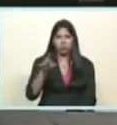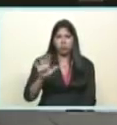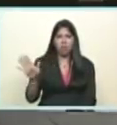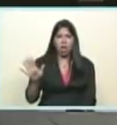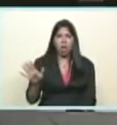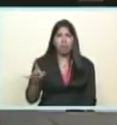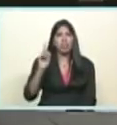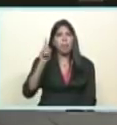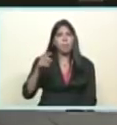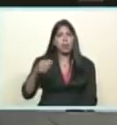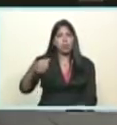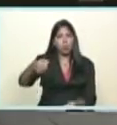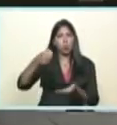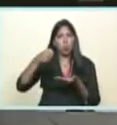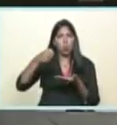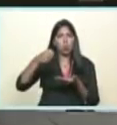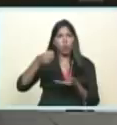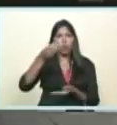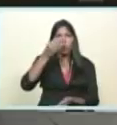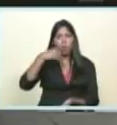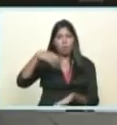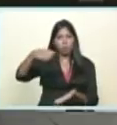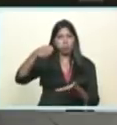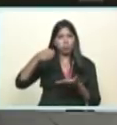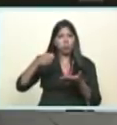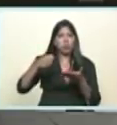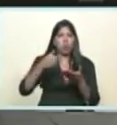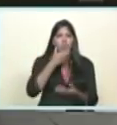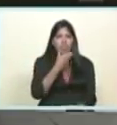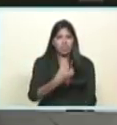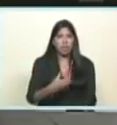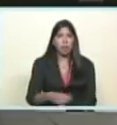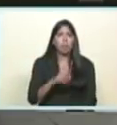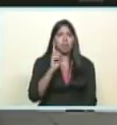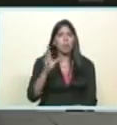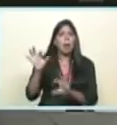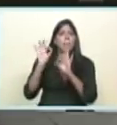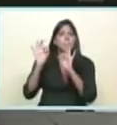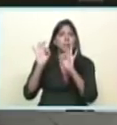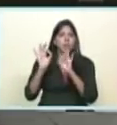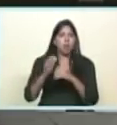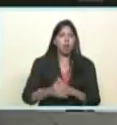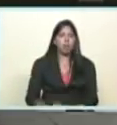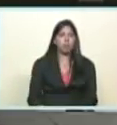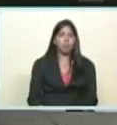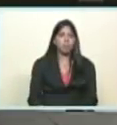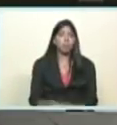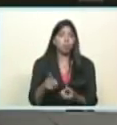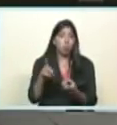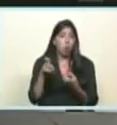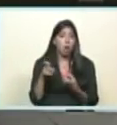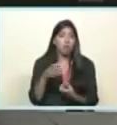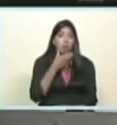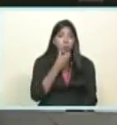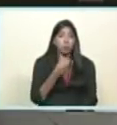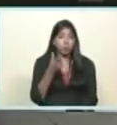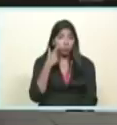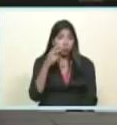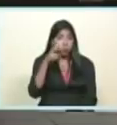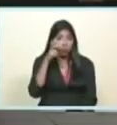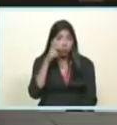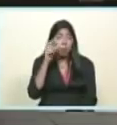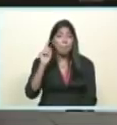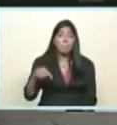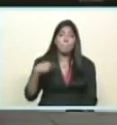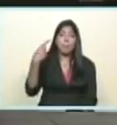pago de los aguinaldos y de todos los pagos especiales que recibe nuestro pueblo en diciembre que se escuche bien a